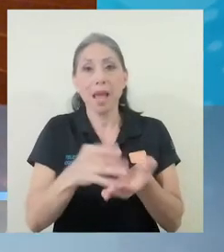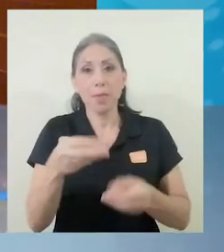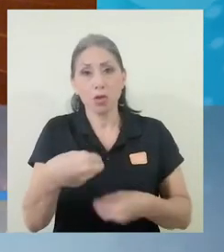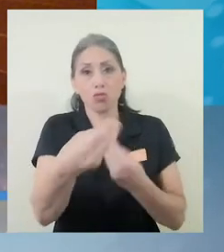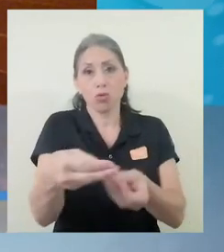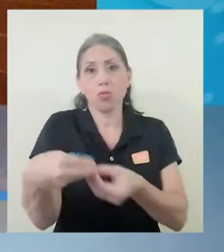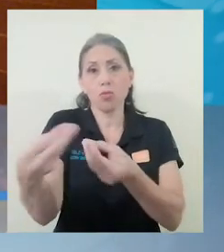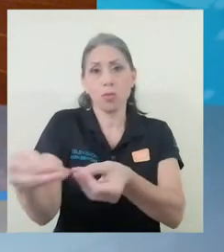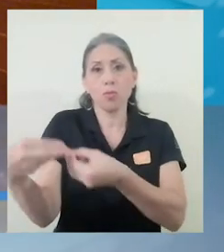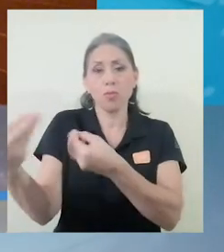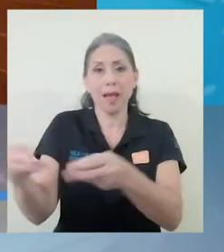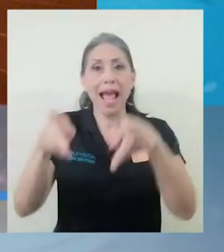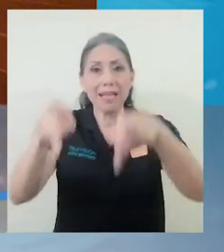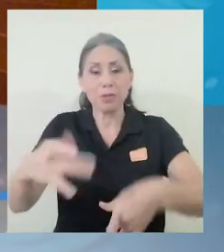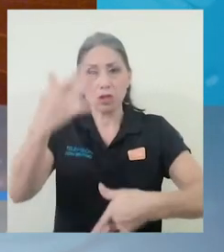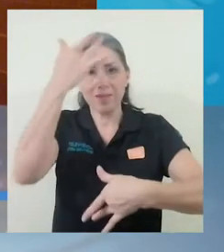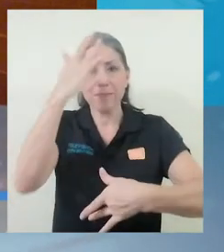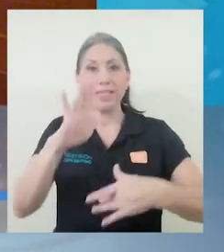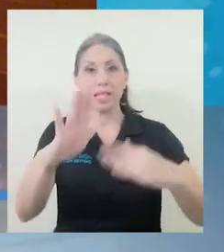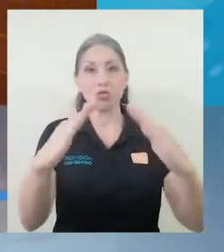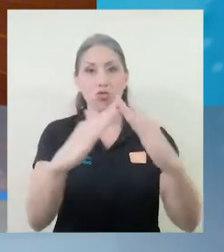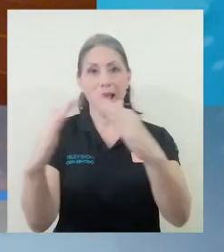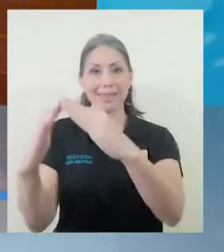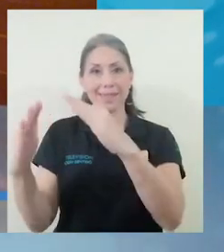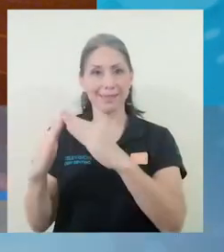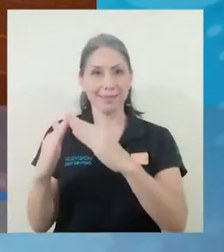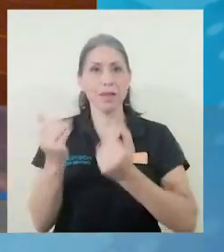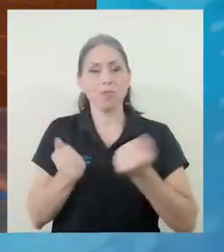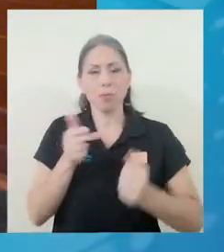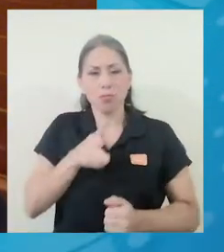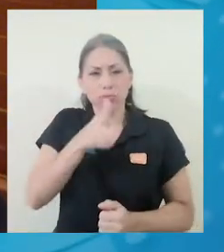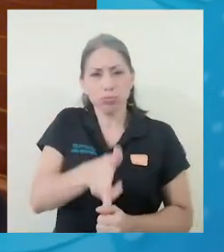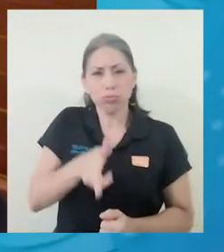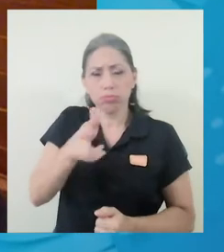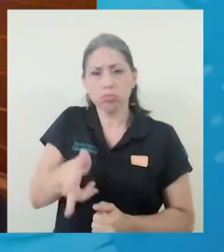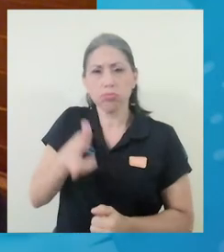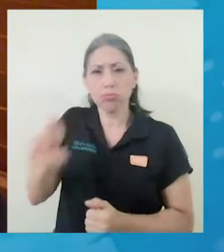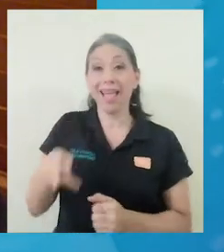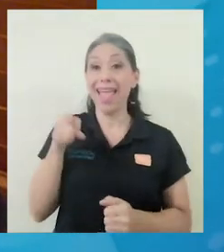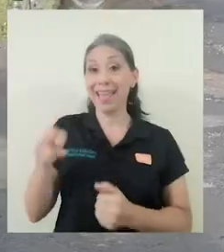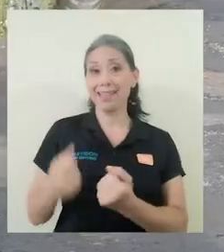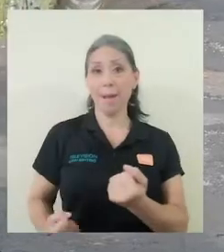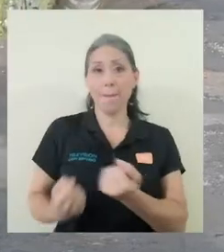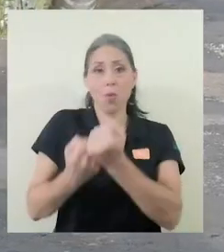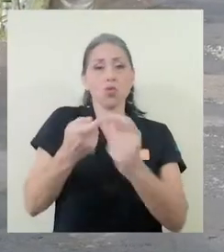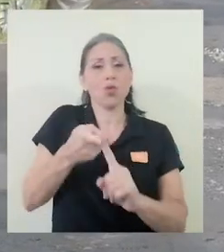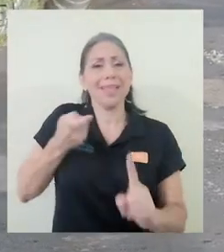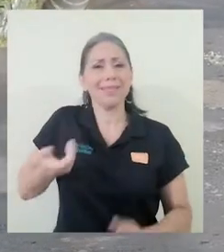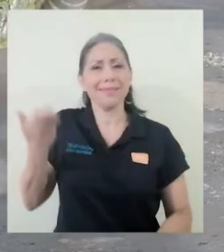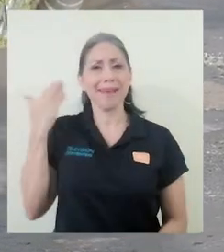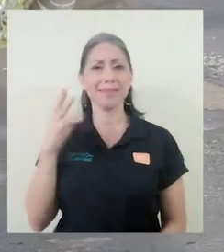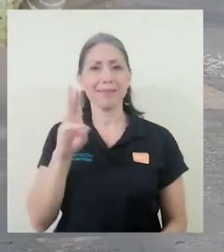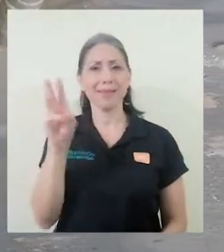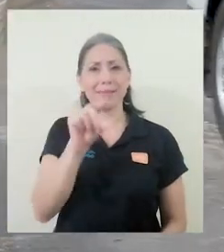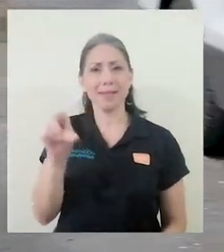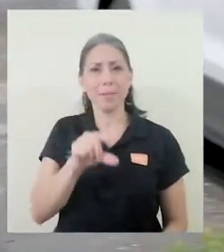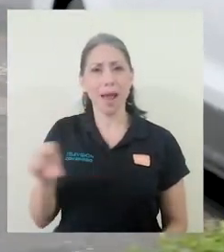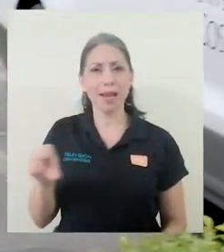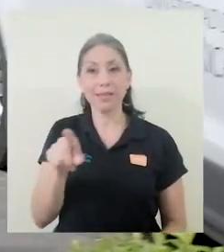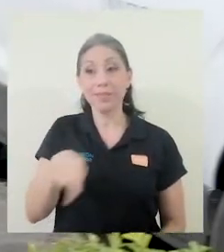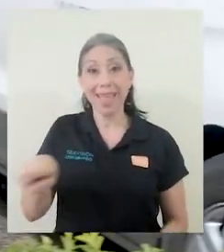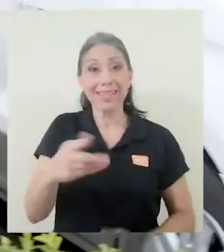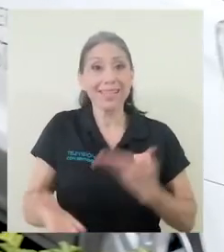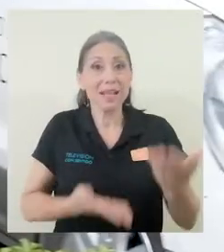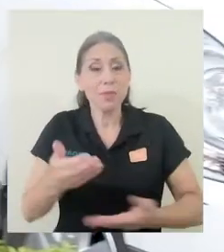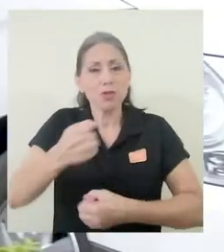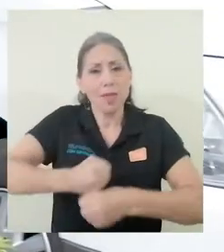pacientes en sus casas de habitación. Este apoyo se viene brindando hace seis semanas y al día de hoy se encuentran asignados a